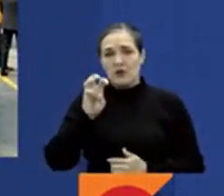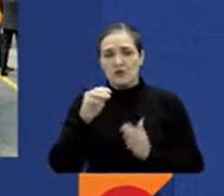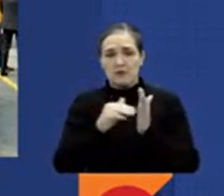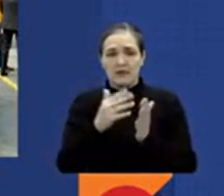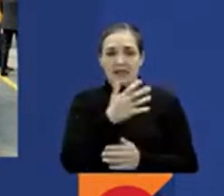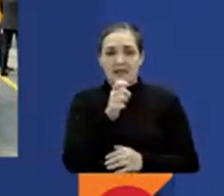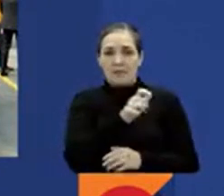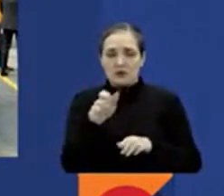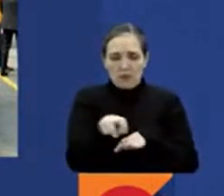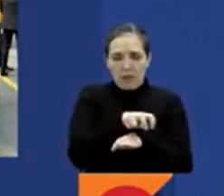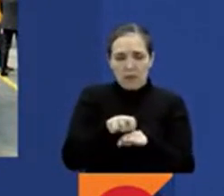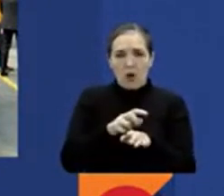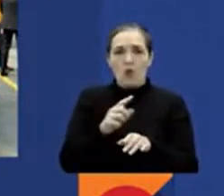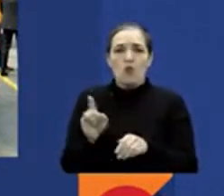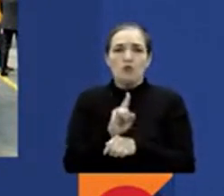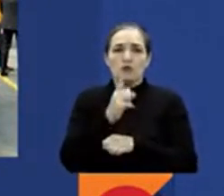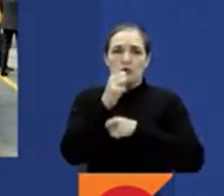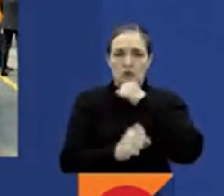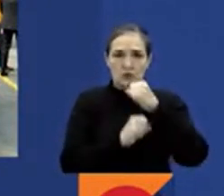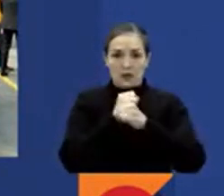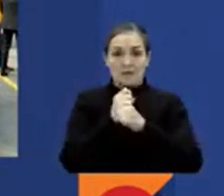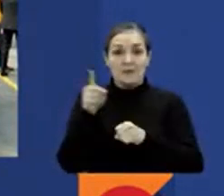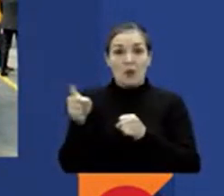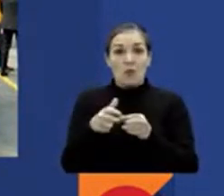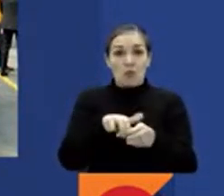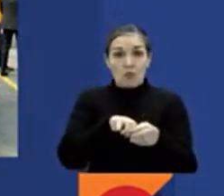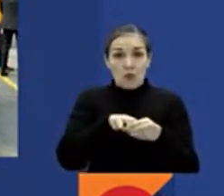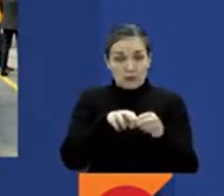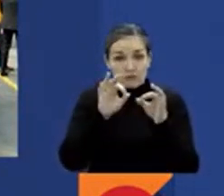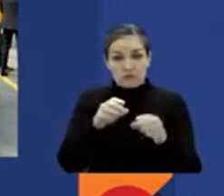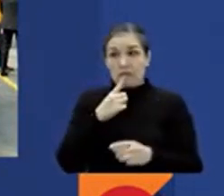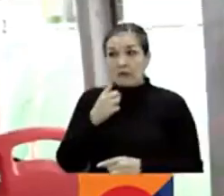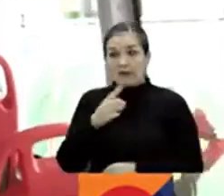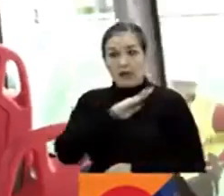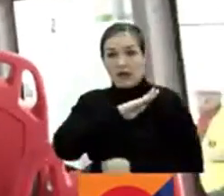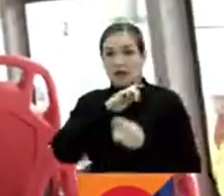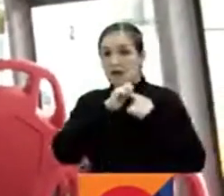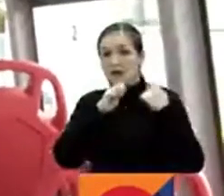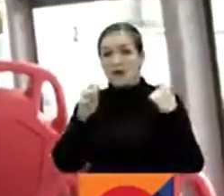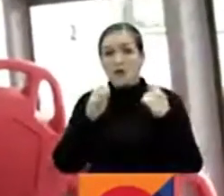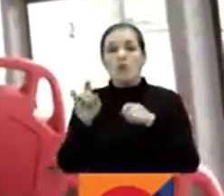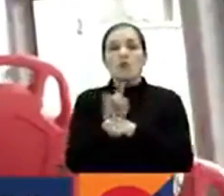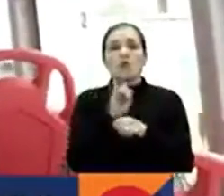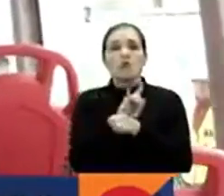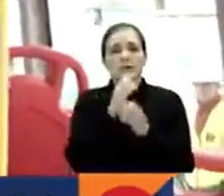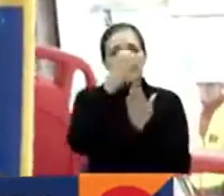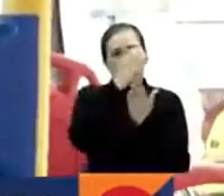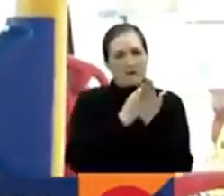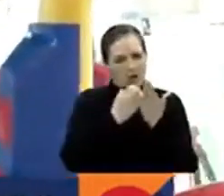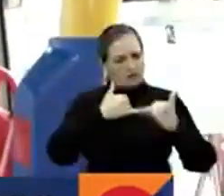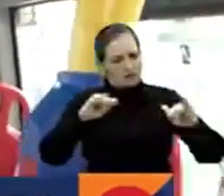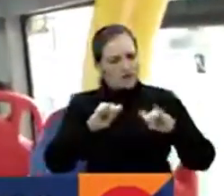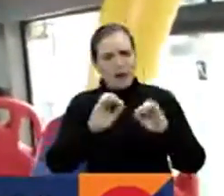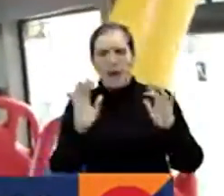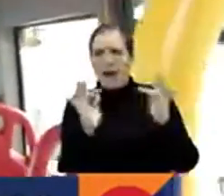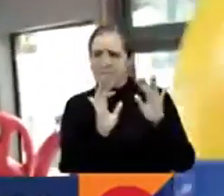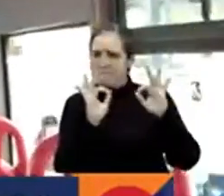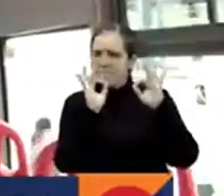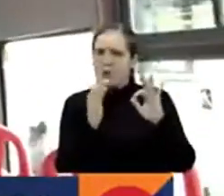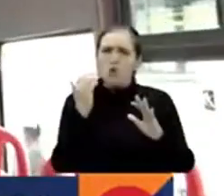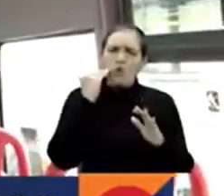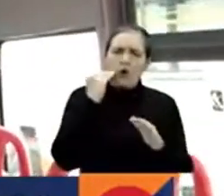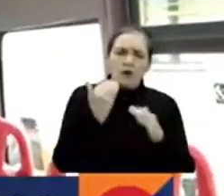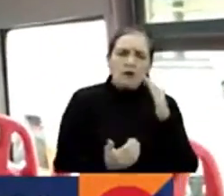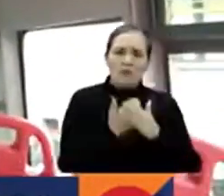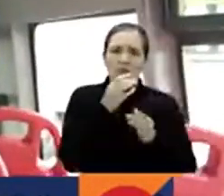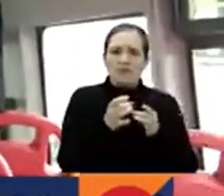al año. Este bus se espera, dice la alcaldesa mayor de Bogotá, que pueda estar rodando ya con toda la certificación... ...al gobierno nacional a partir